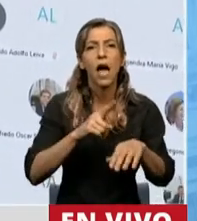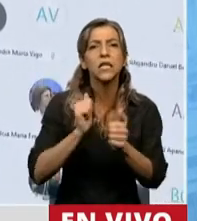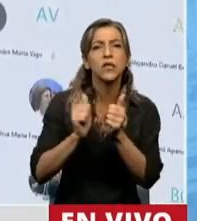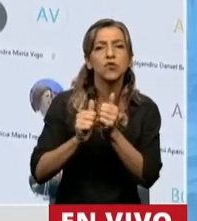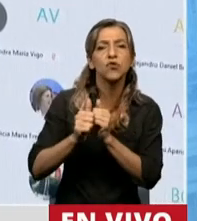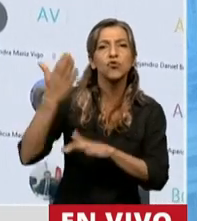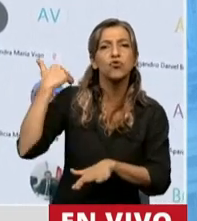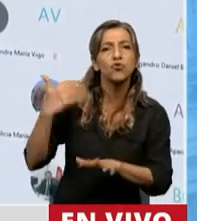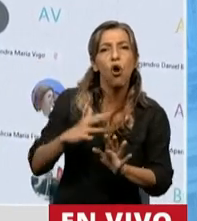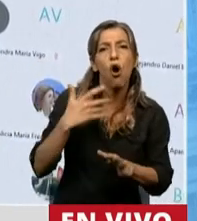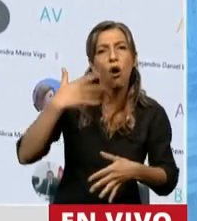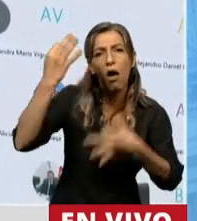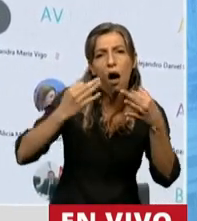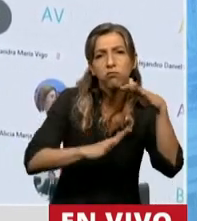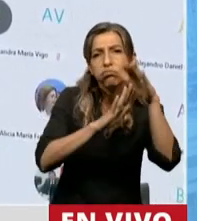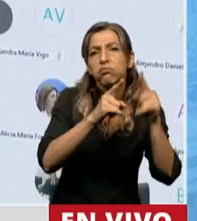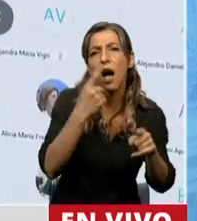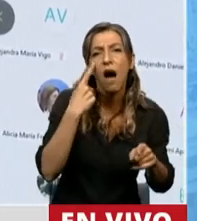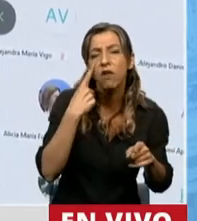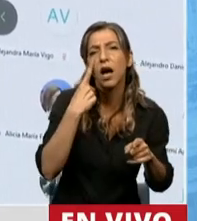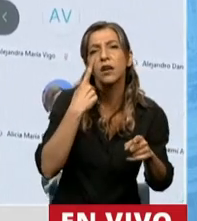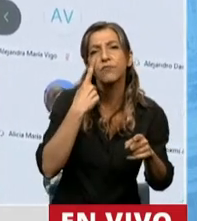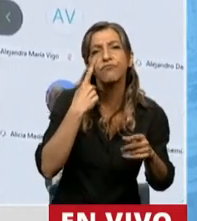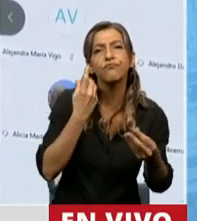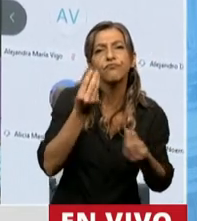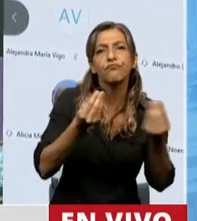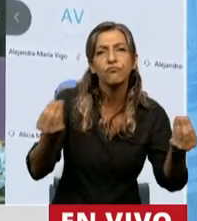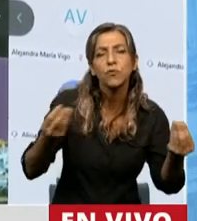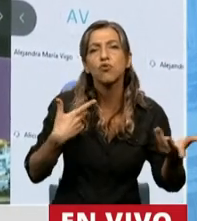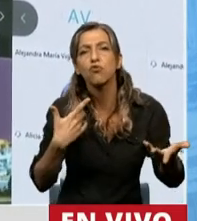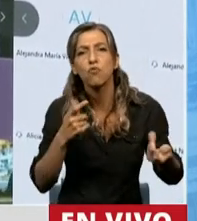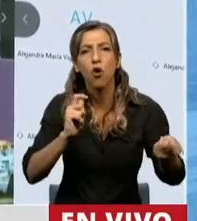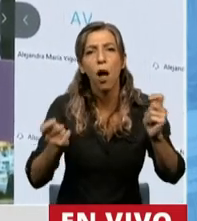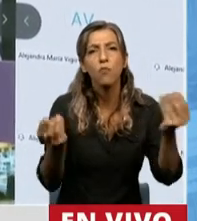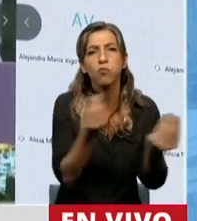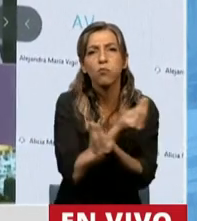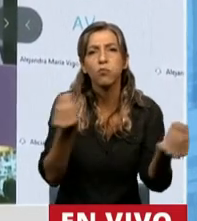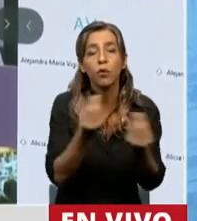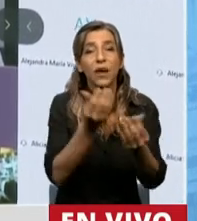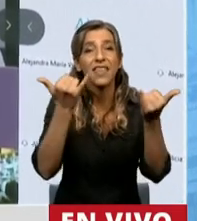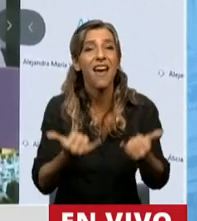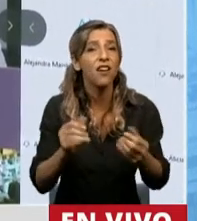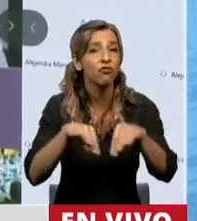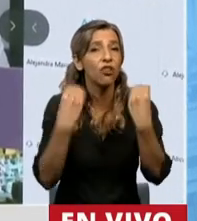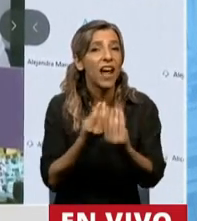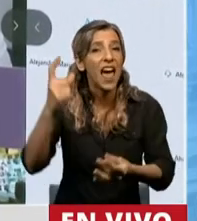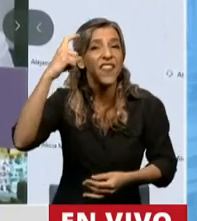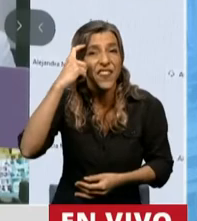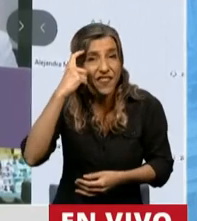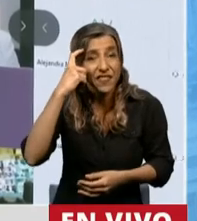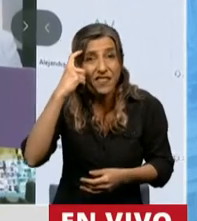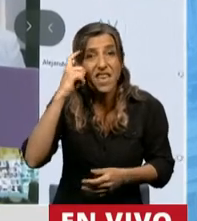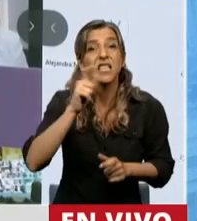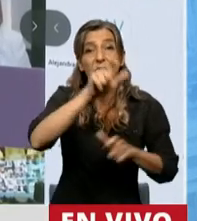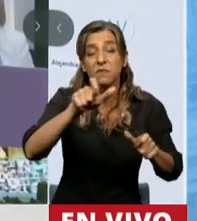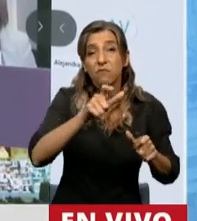historia del Consejo de la Magistratura. Se llegó a la conclusión de que había 10 traslados mal realizados. Se los envía, se los